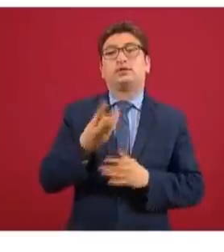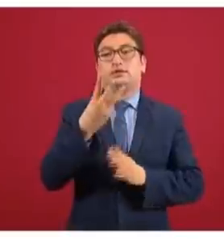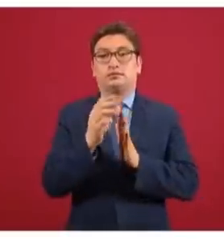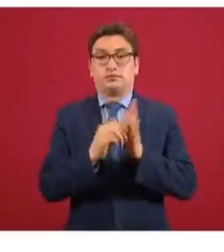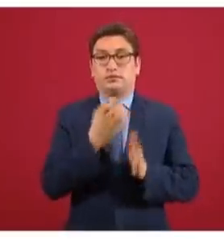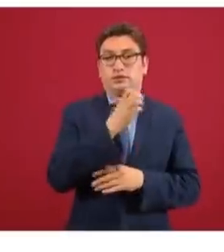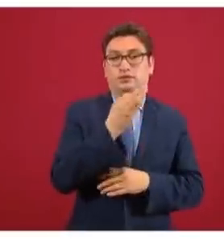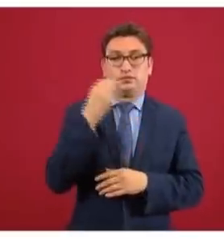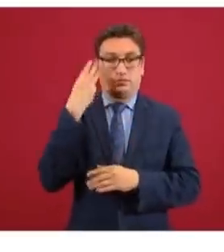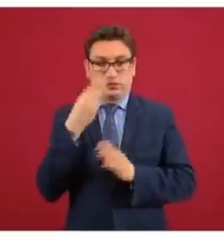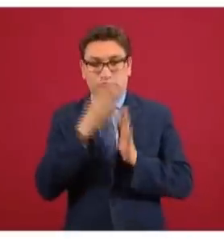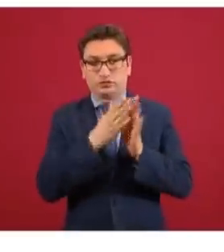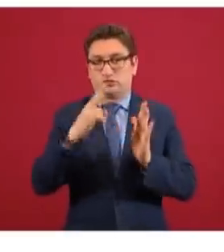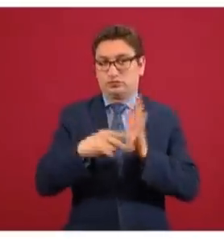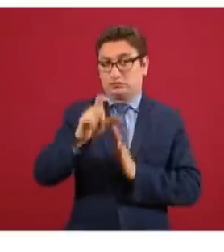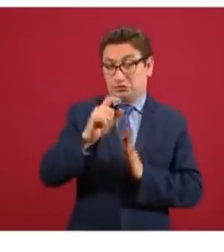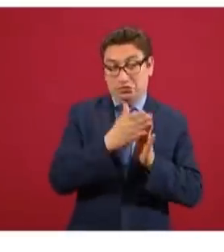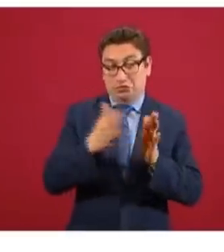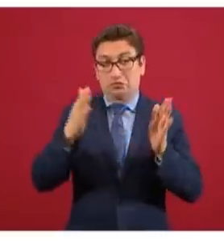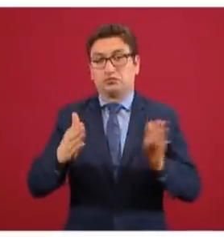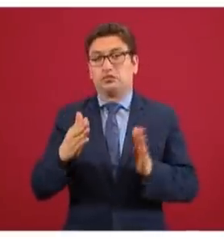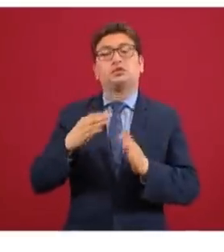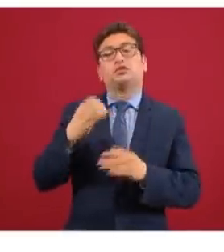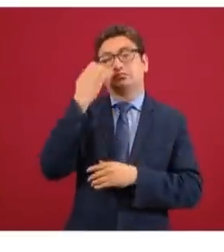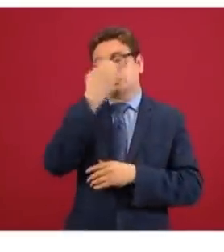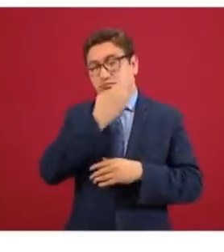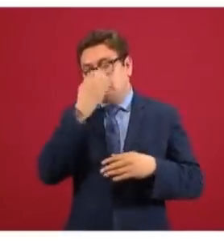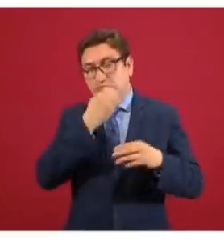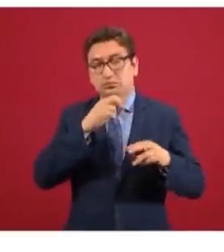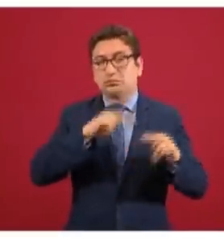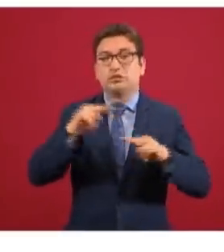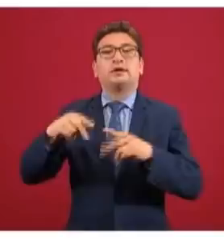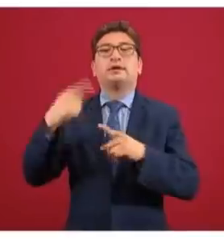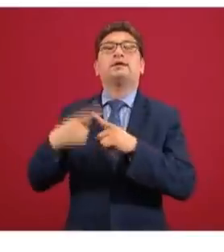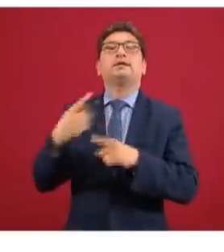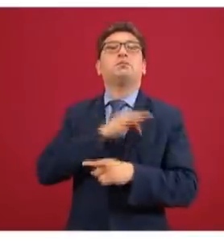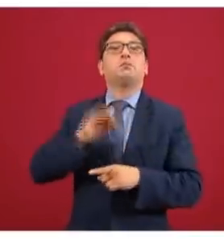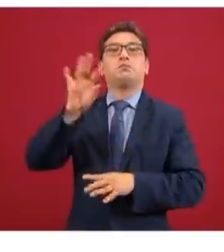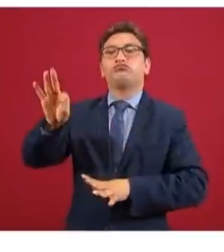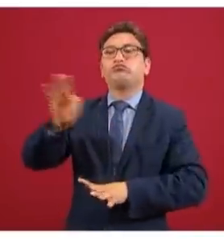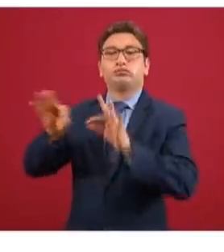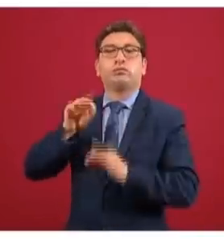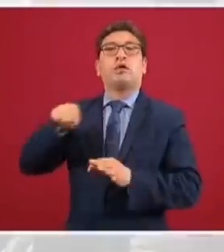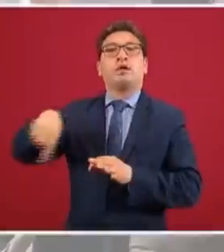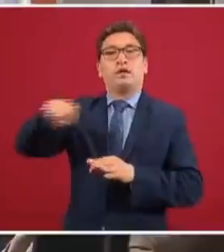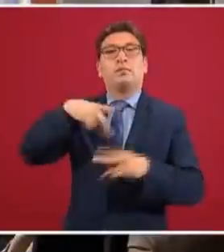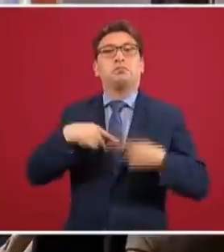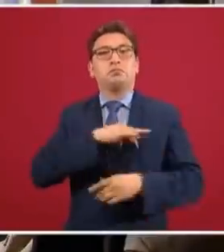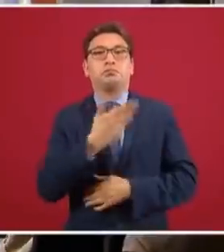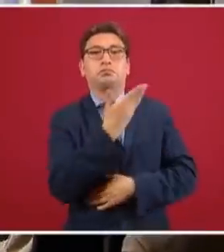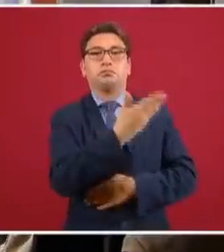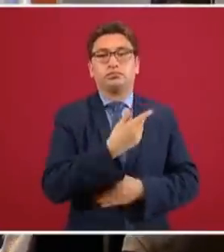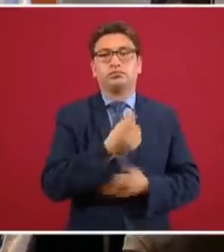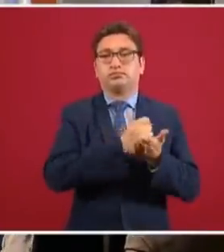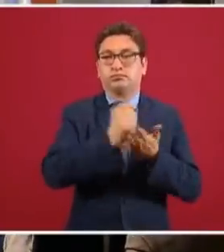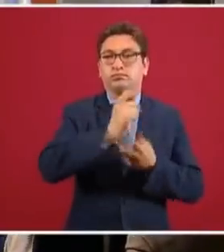2020. Y estos son los resultados de quienes son elegibles para solicitar este crédito. ¿Pueden pasar